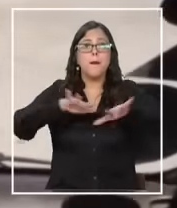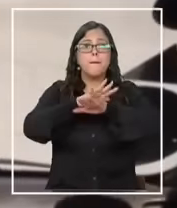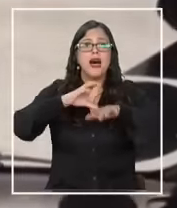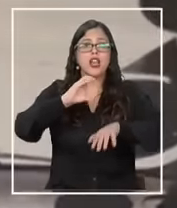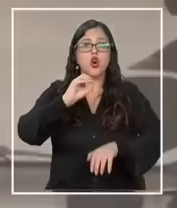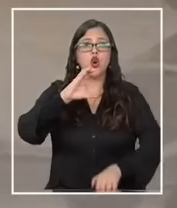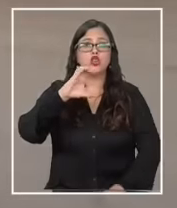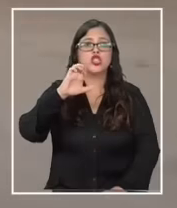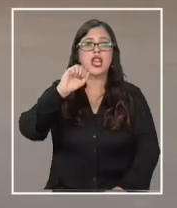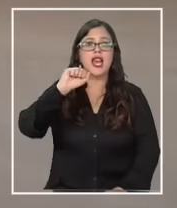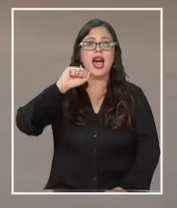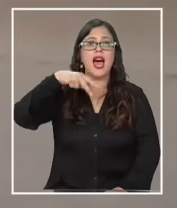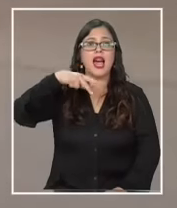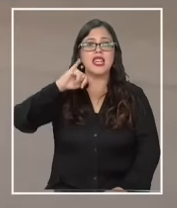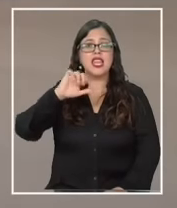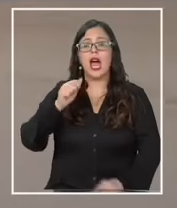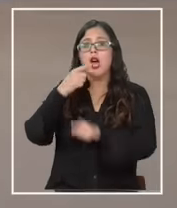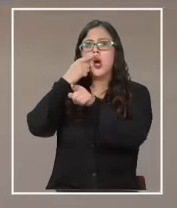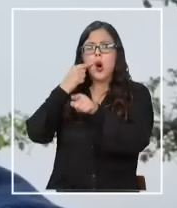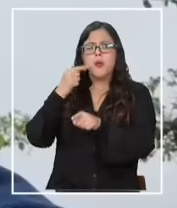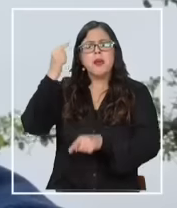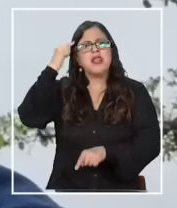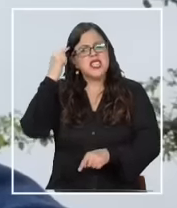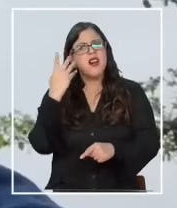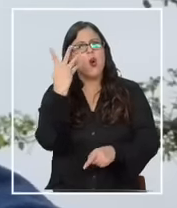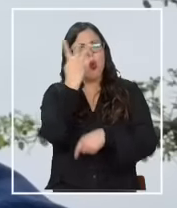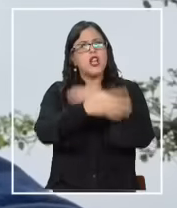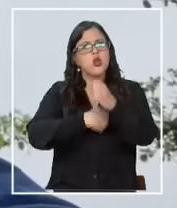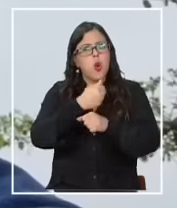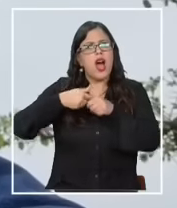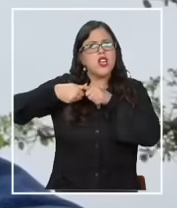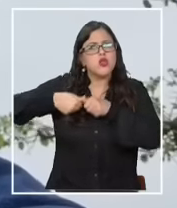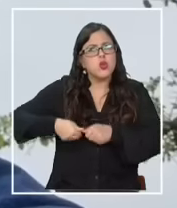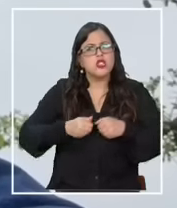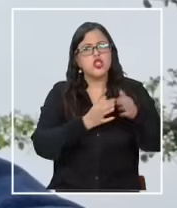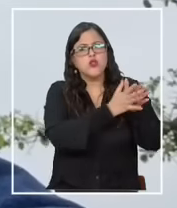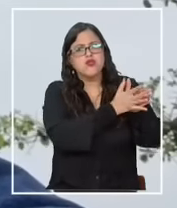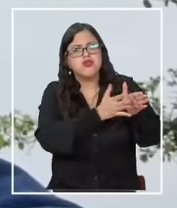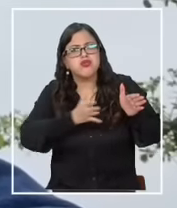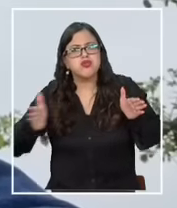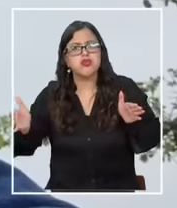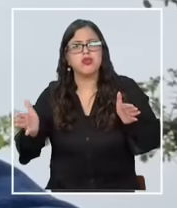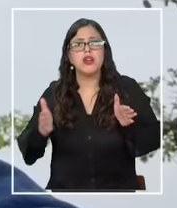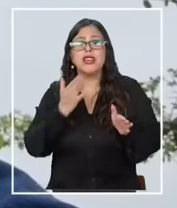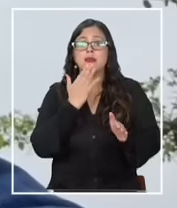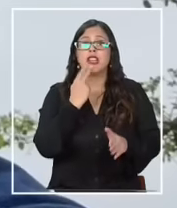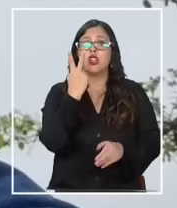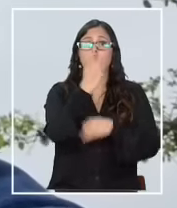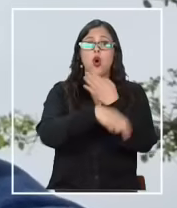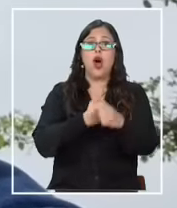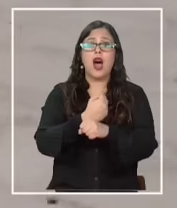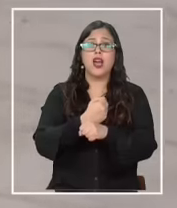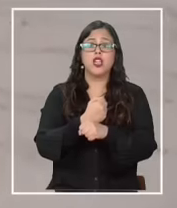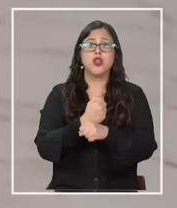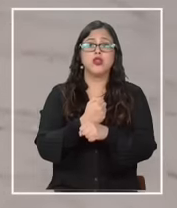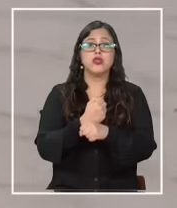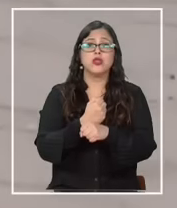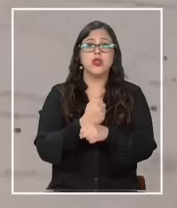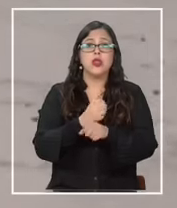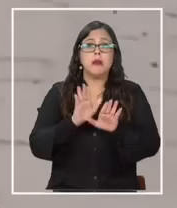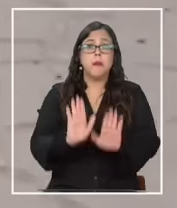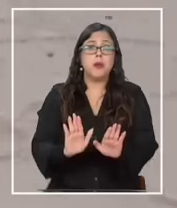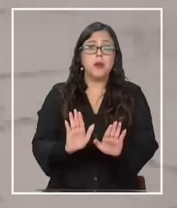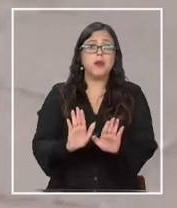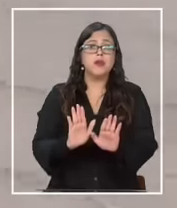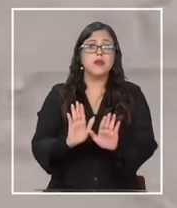tardar cuatro años pero con algunos imprevistos en el camino incluidos dos años detenido en Hong Kong por el COVID el viaje